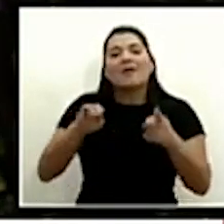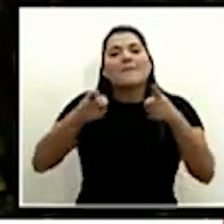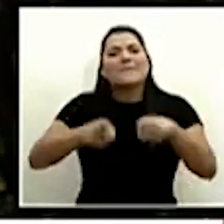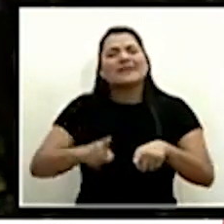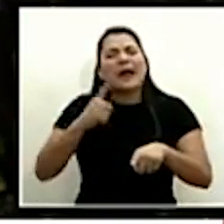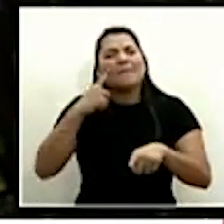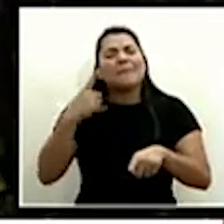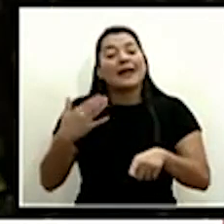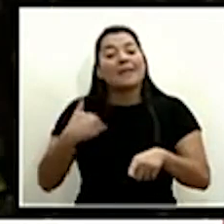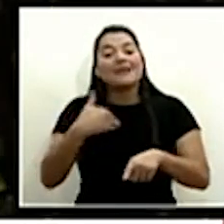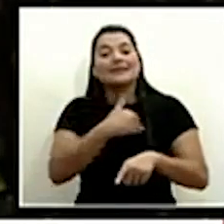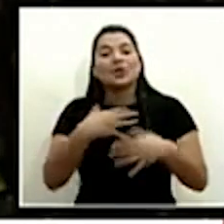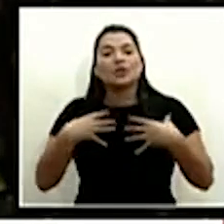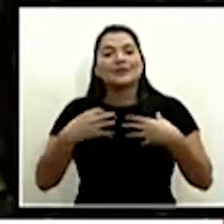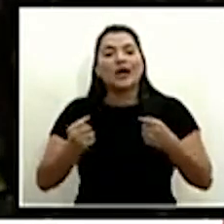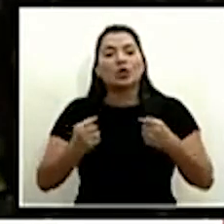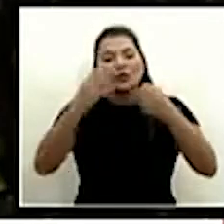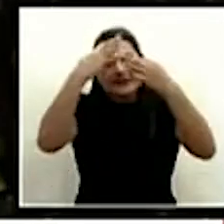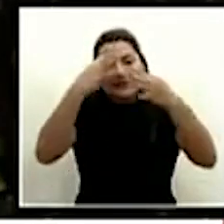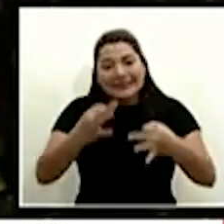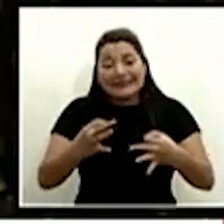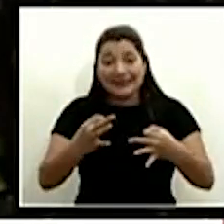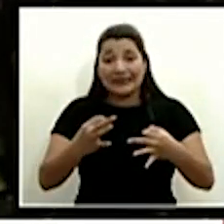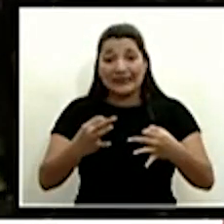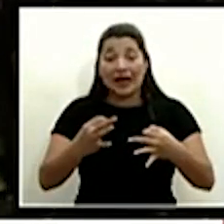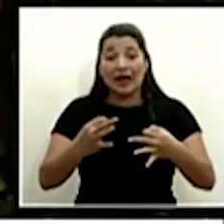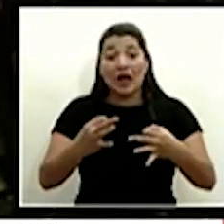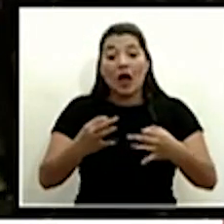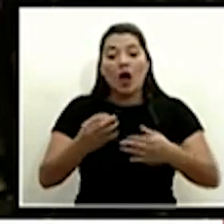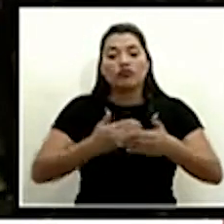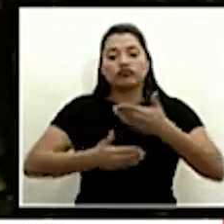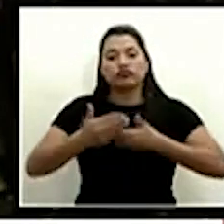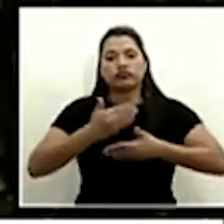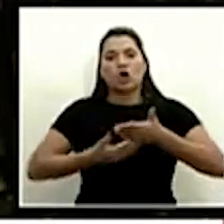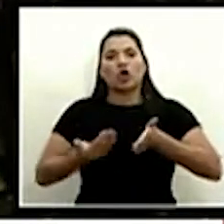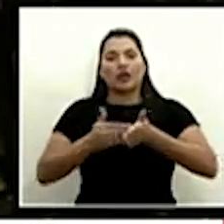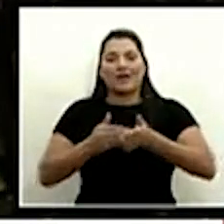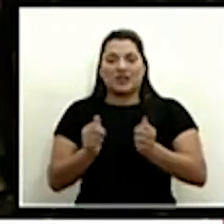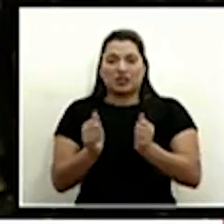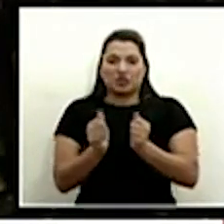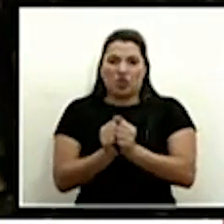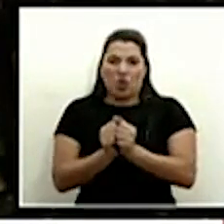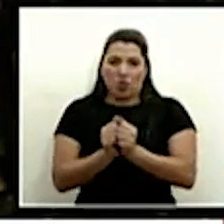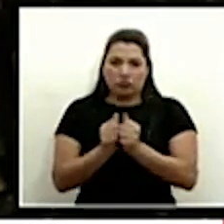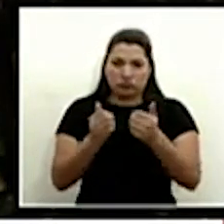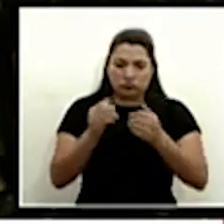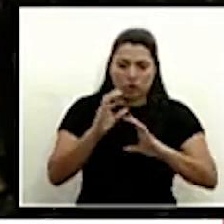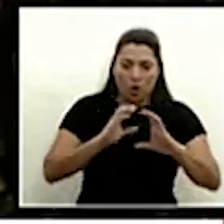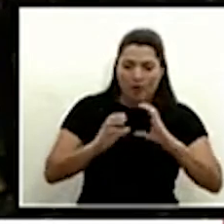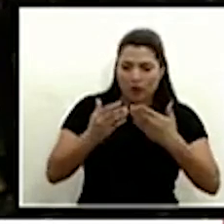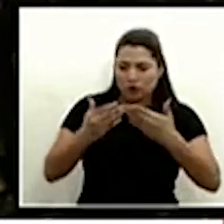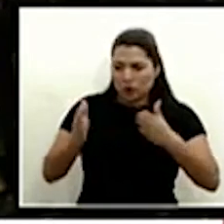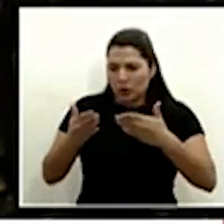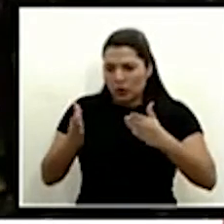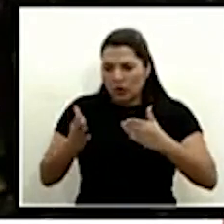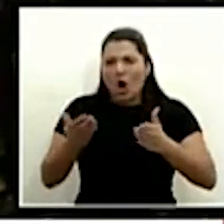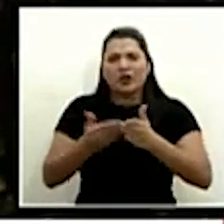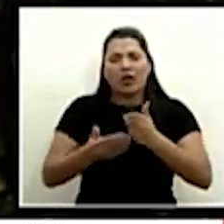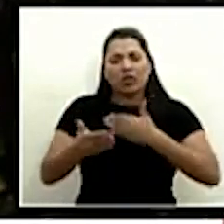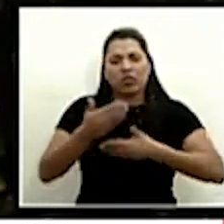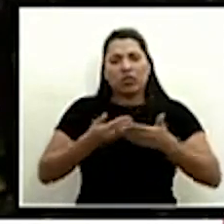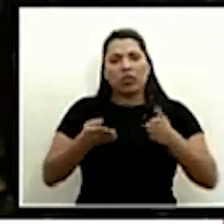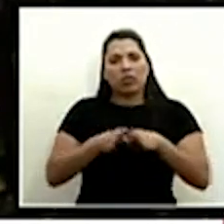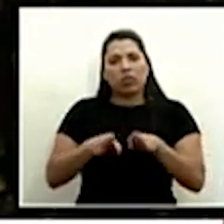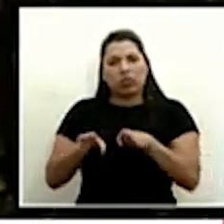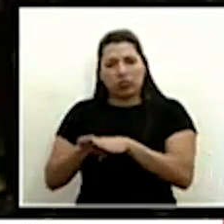las medidas que ya ha establecido? Y finalmente don Daniel precisamente porque los casos están muy sectorizados